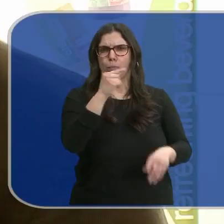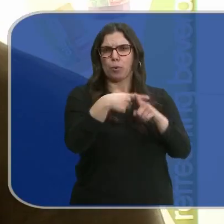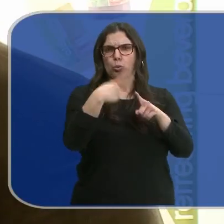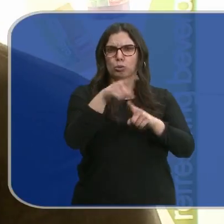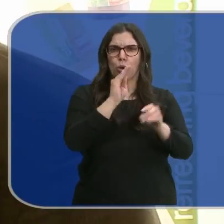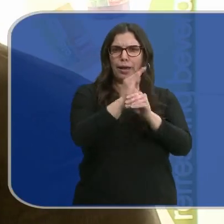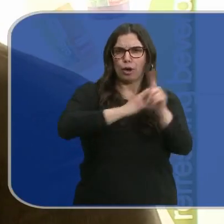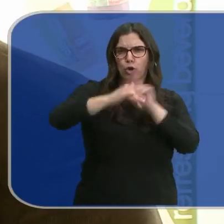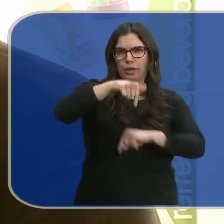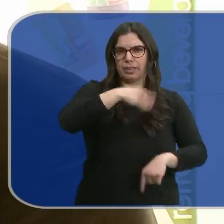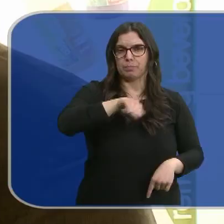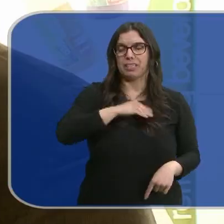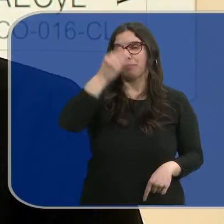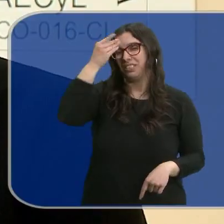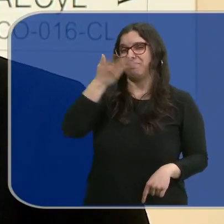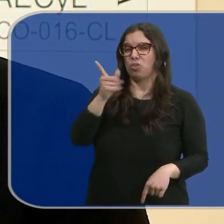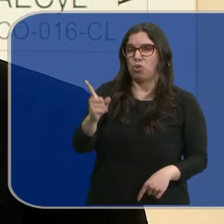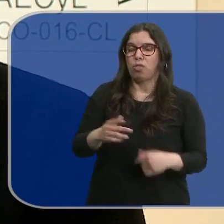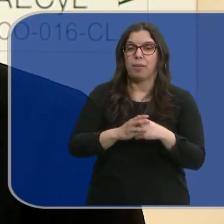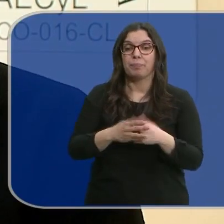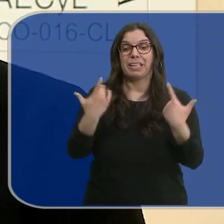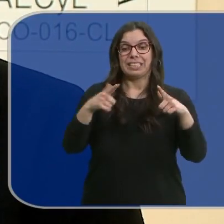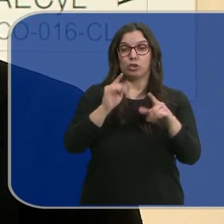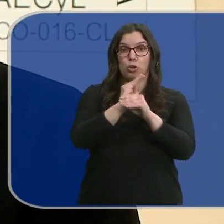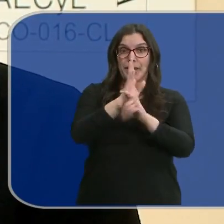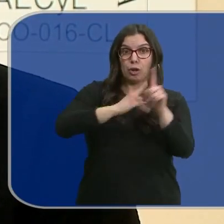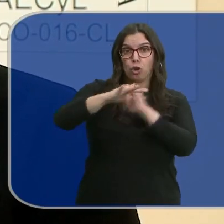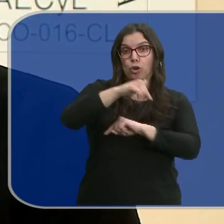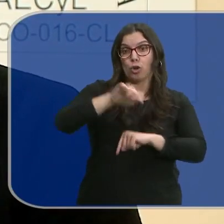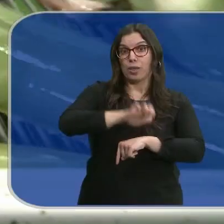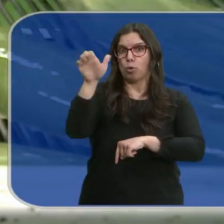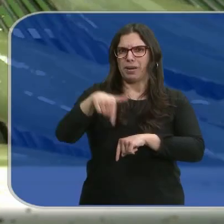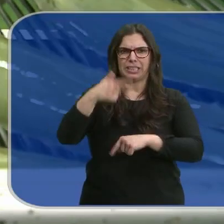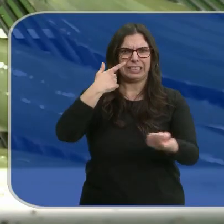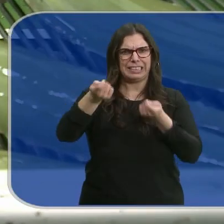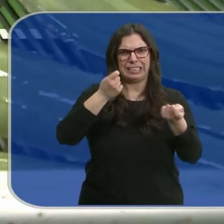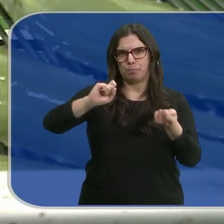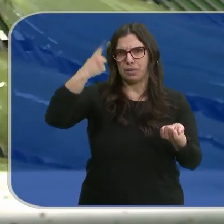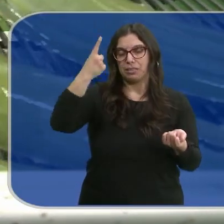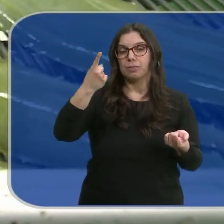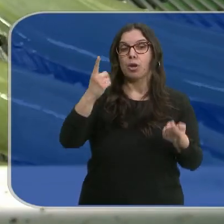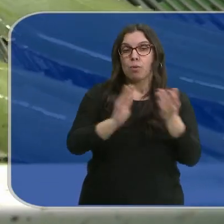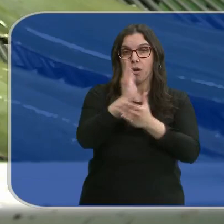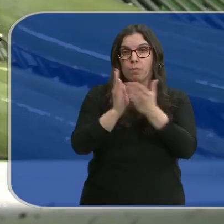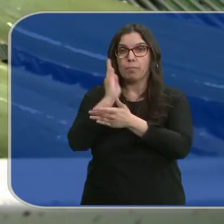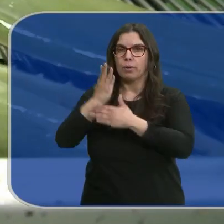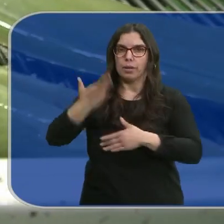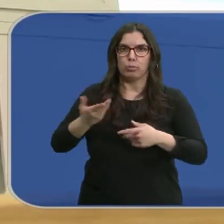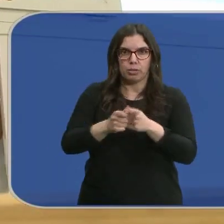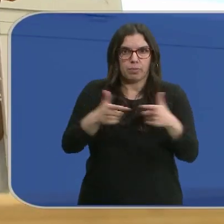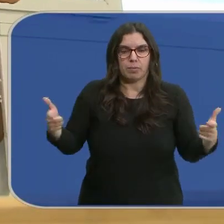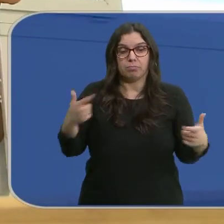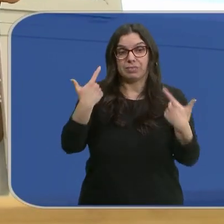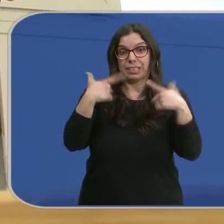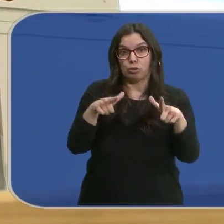españoles. Yo creo que es desconocimiento. El sector ecológico es uno de los más regulados en toda Europa. Lo cierto es que su producción cada vez es más importante.